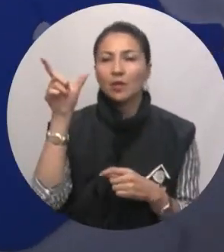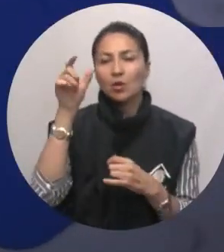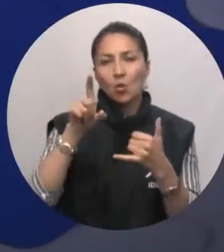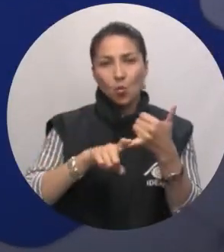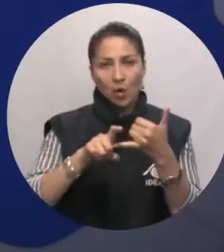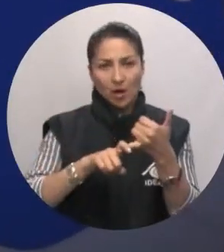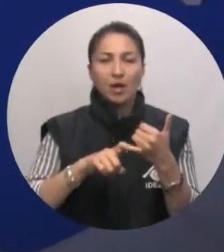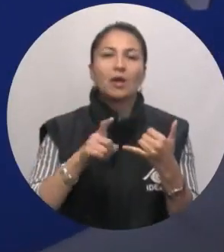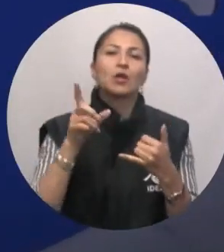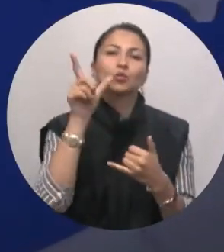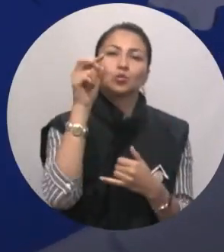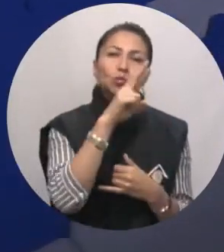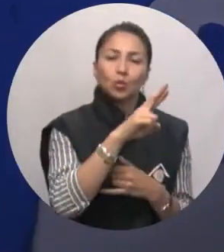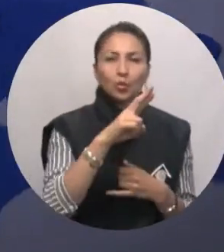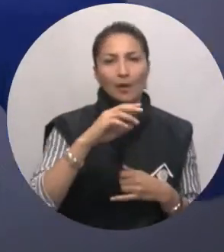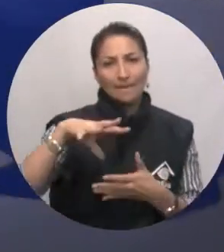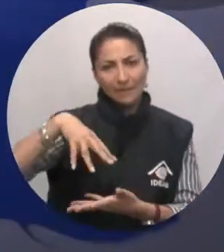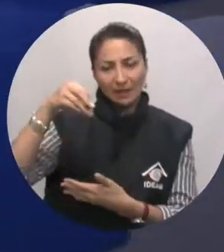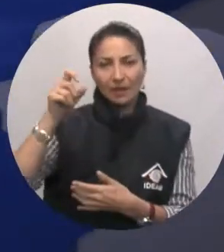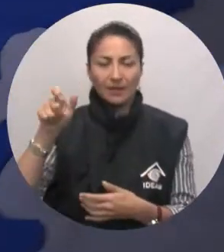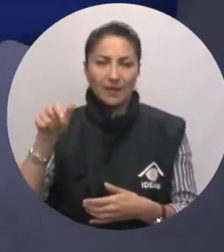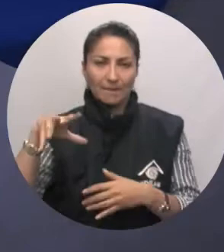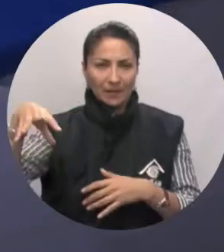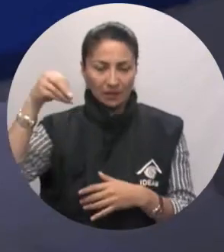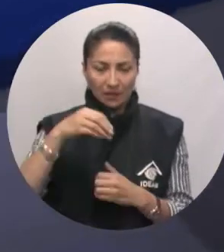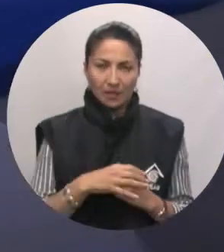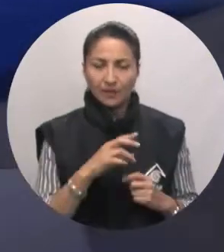Guajira en el sur y norte del Cesar y en el Magdalena.